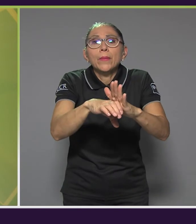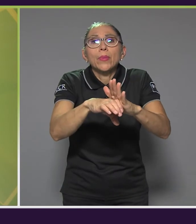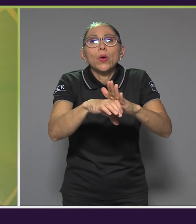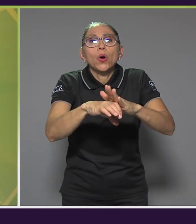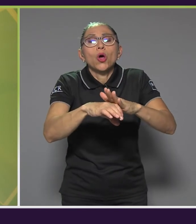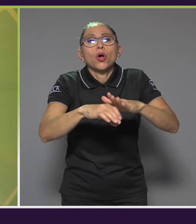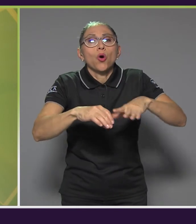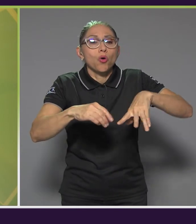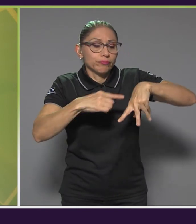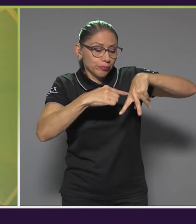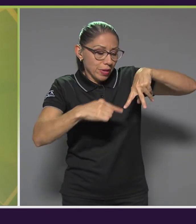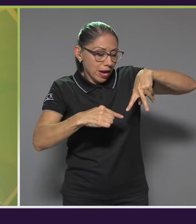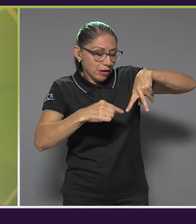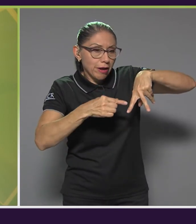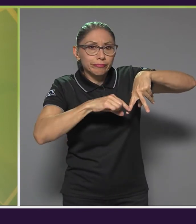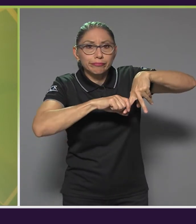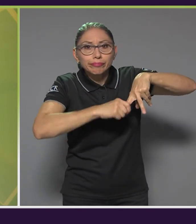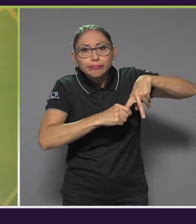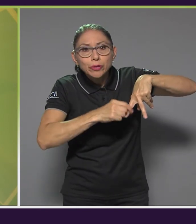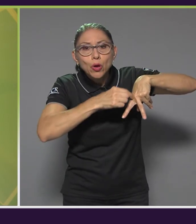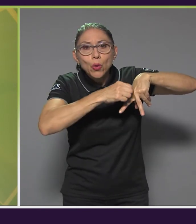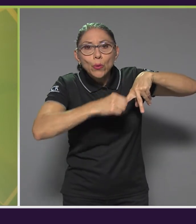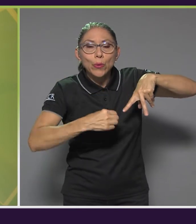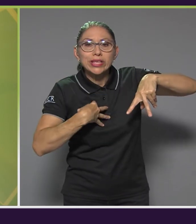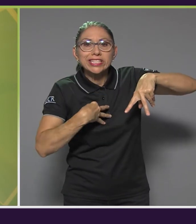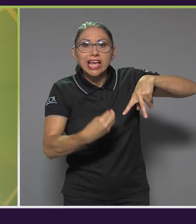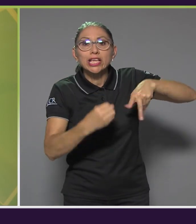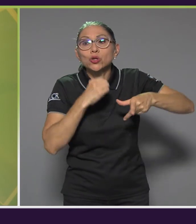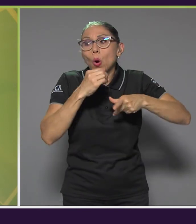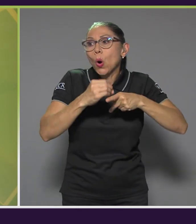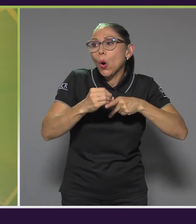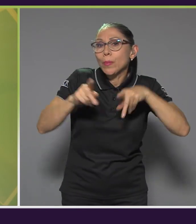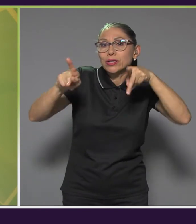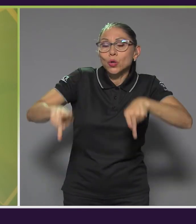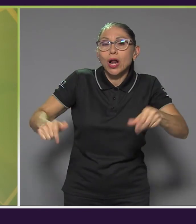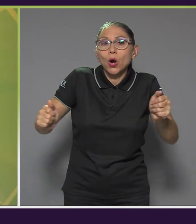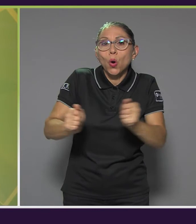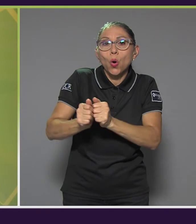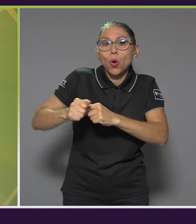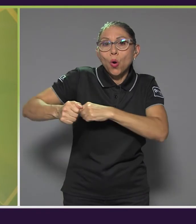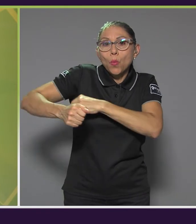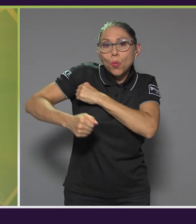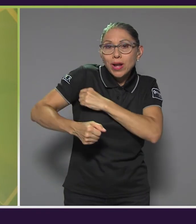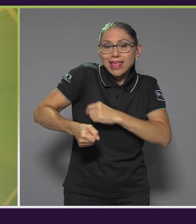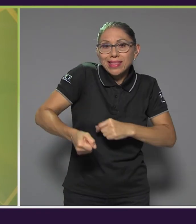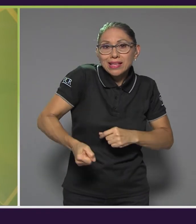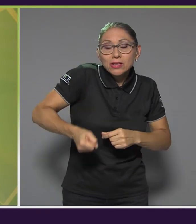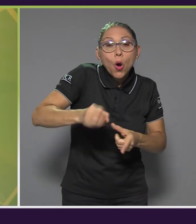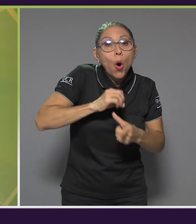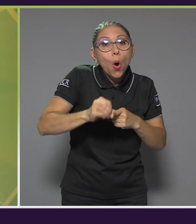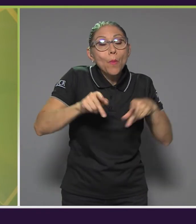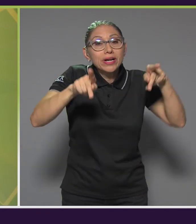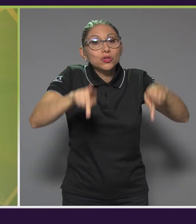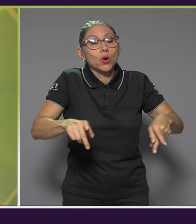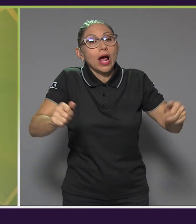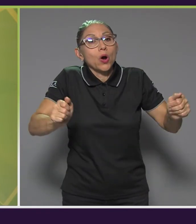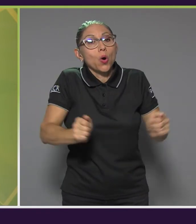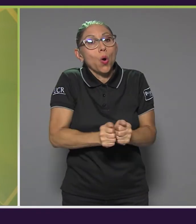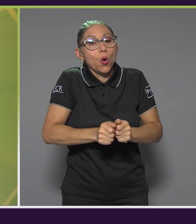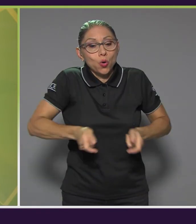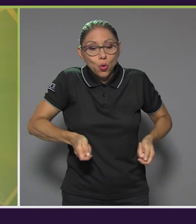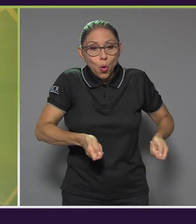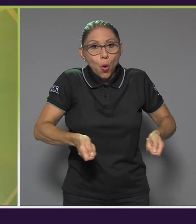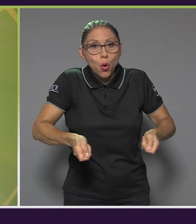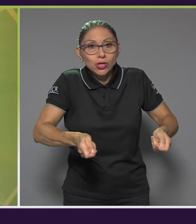muletas, o una persona que transporta bebés o un coche, ¿verdad? Al final nos beneficia a todos esta accesibilidad y la